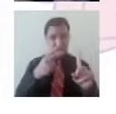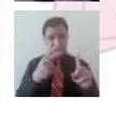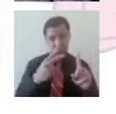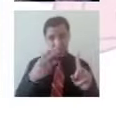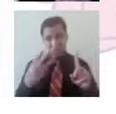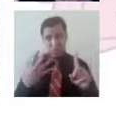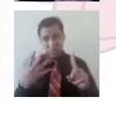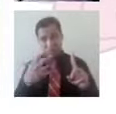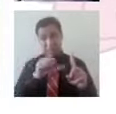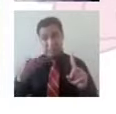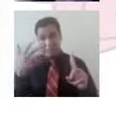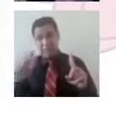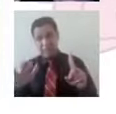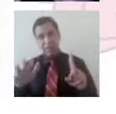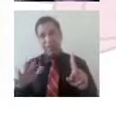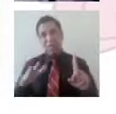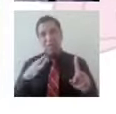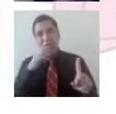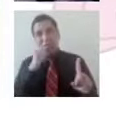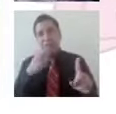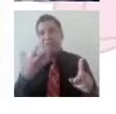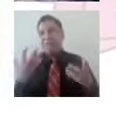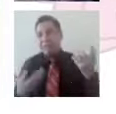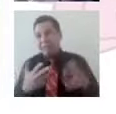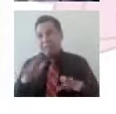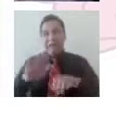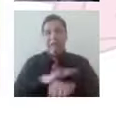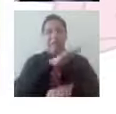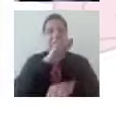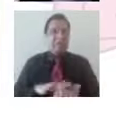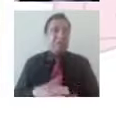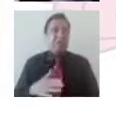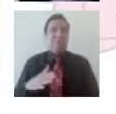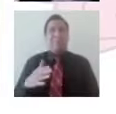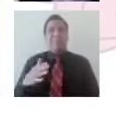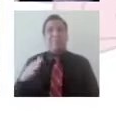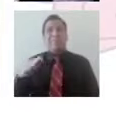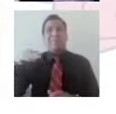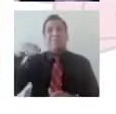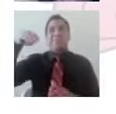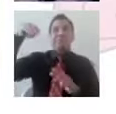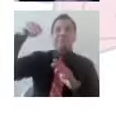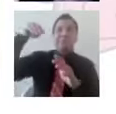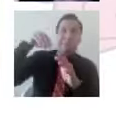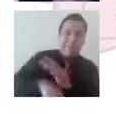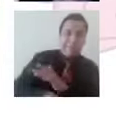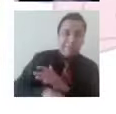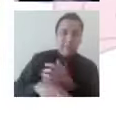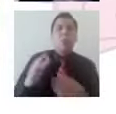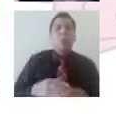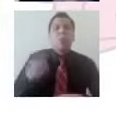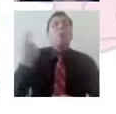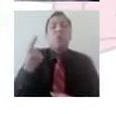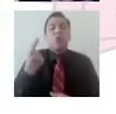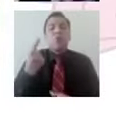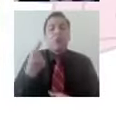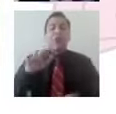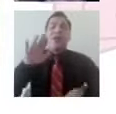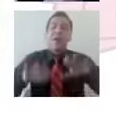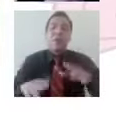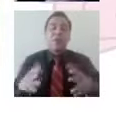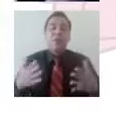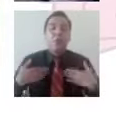que en muchas de las ocasiones no alcance o no realice actitudes o tenga conductas que me acerquen a ese valor